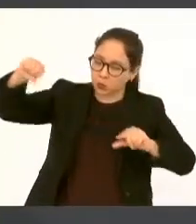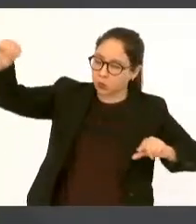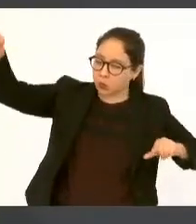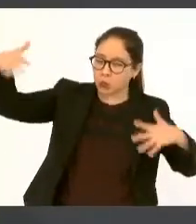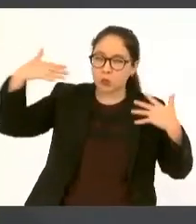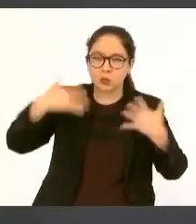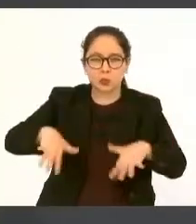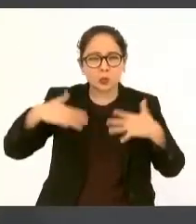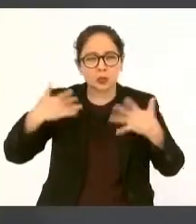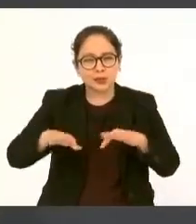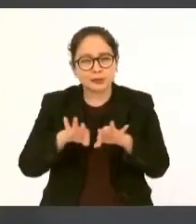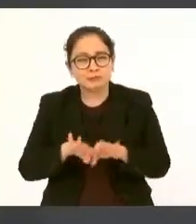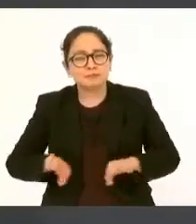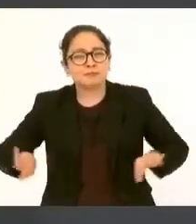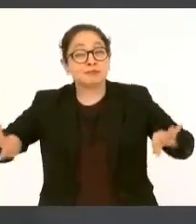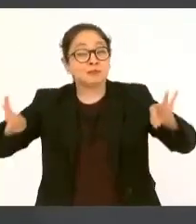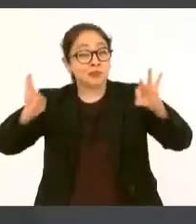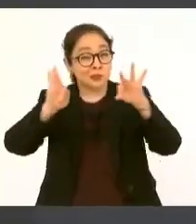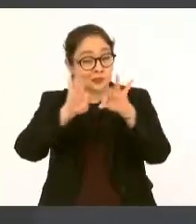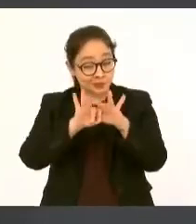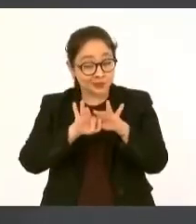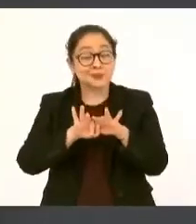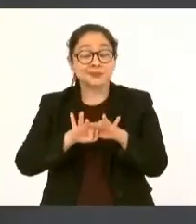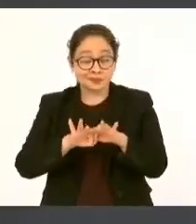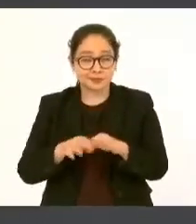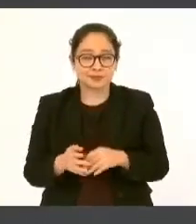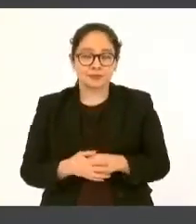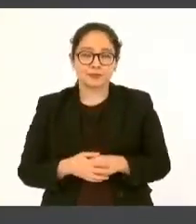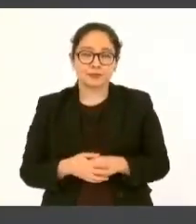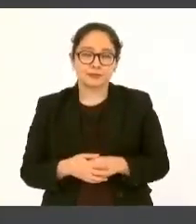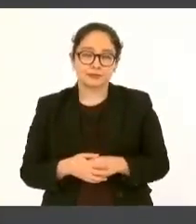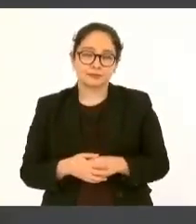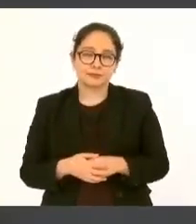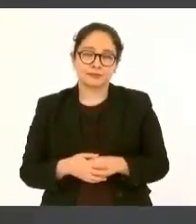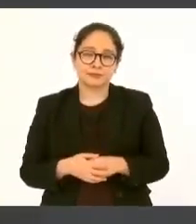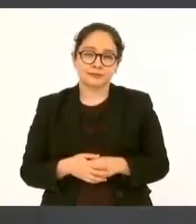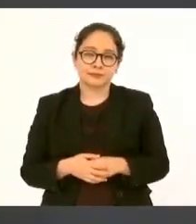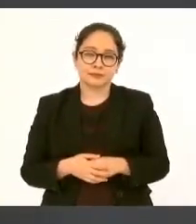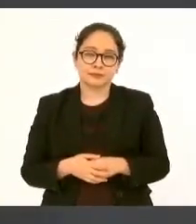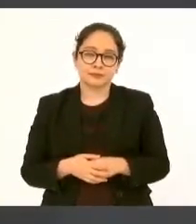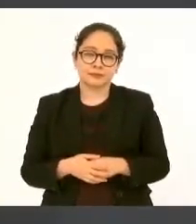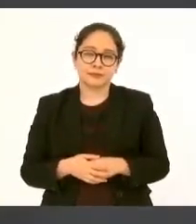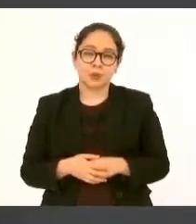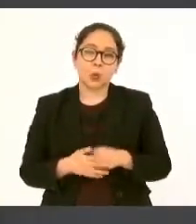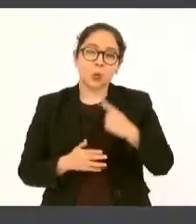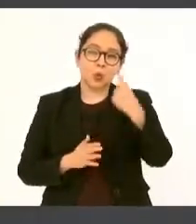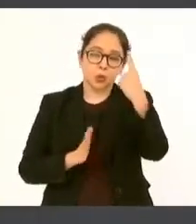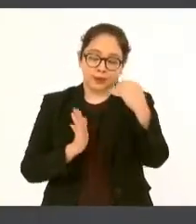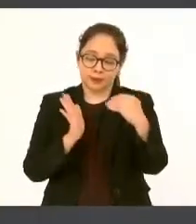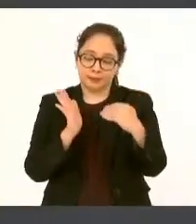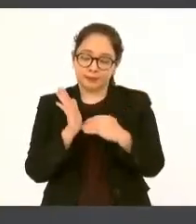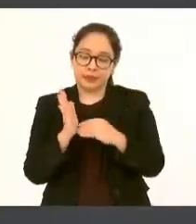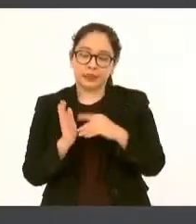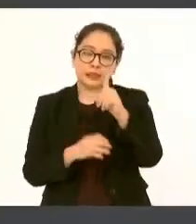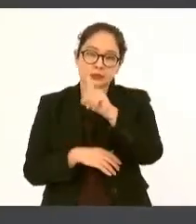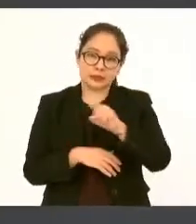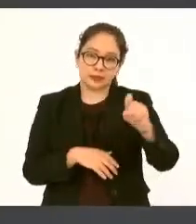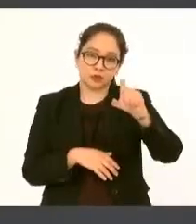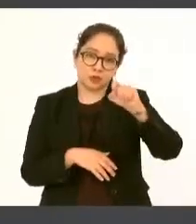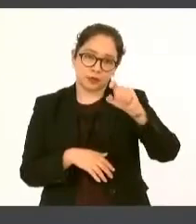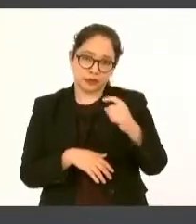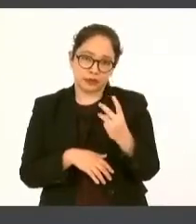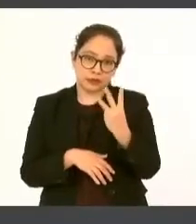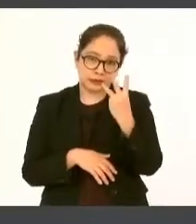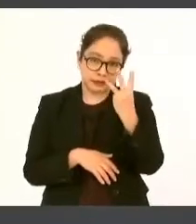de Veracruz, hay 1.123 jóvenes